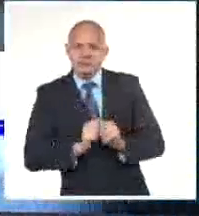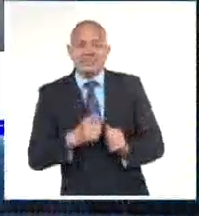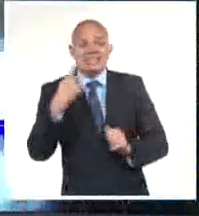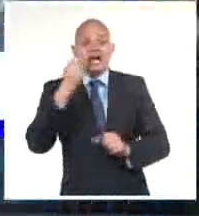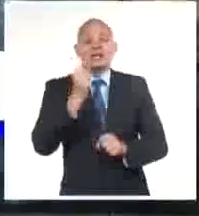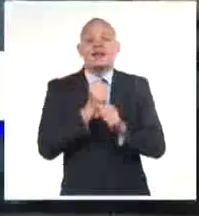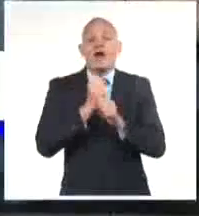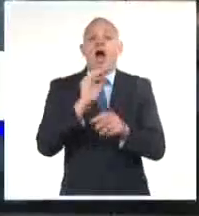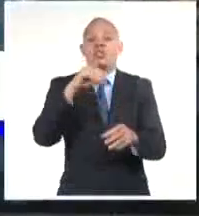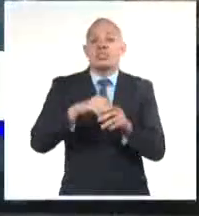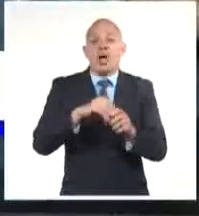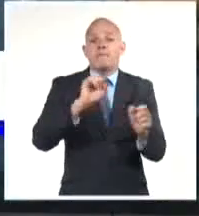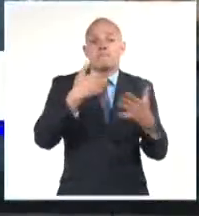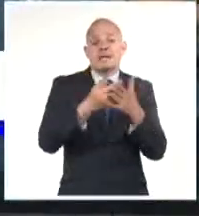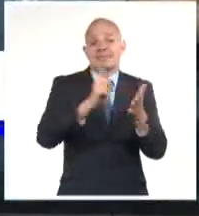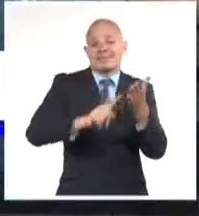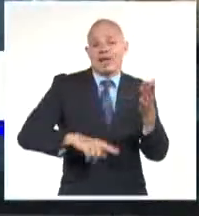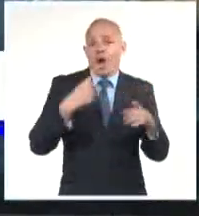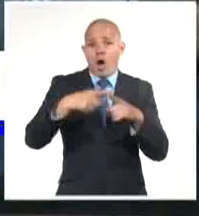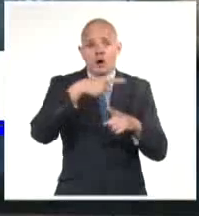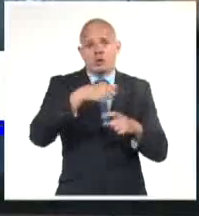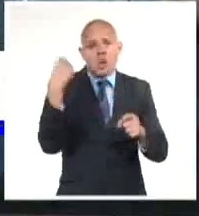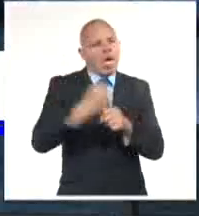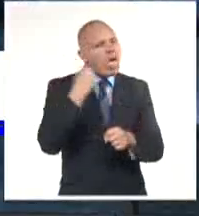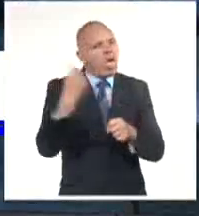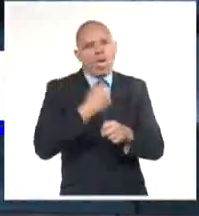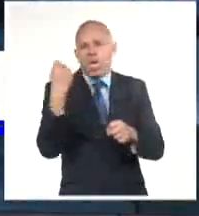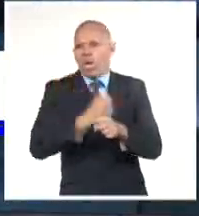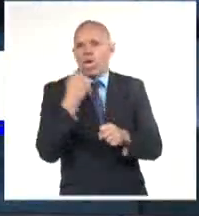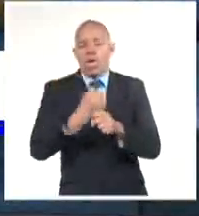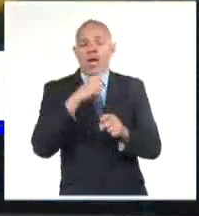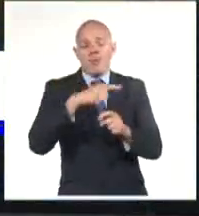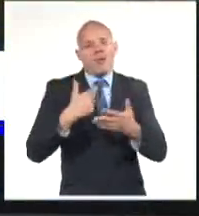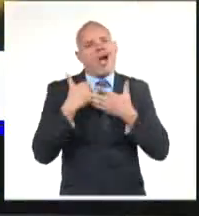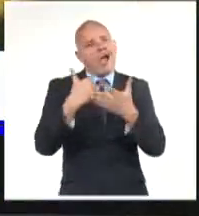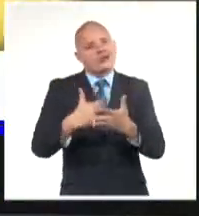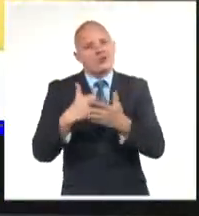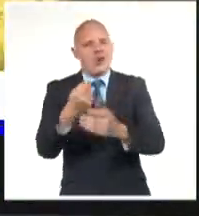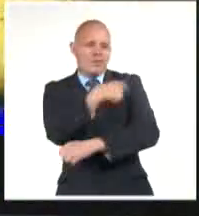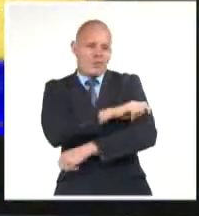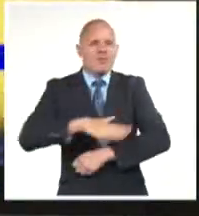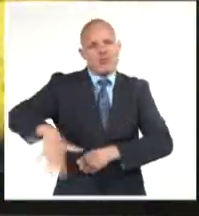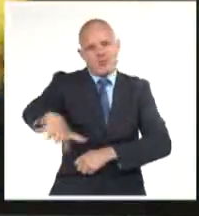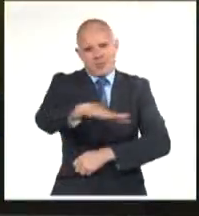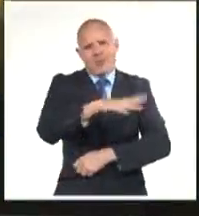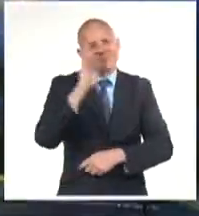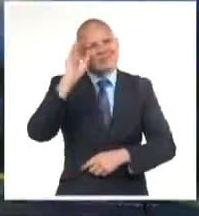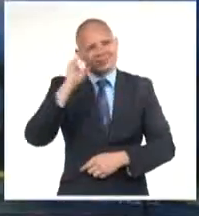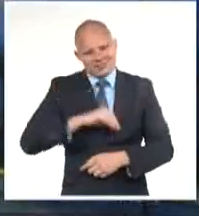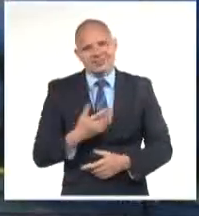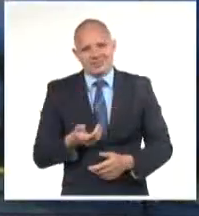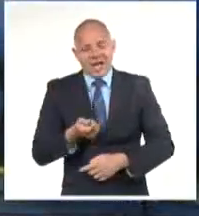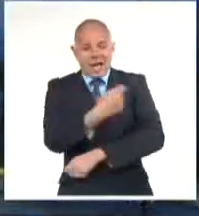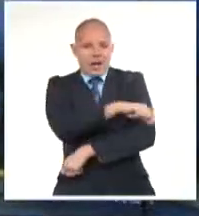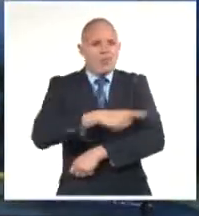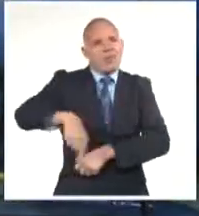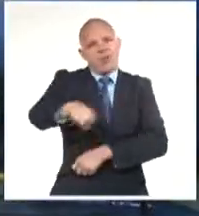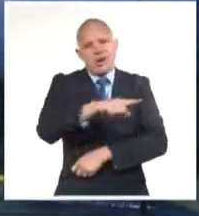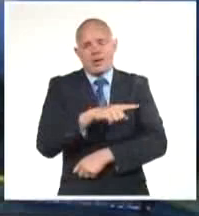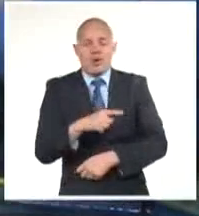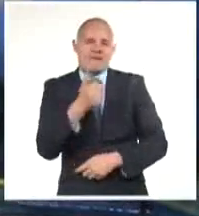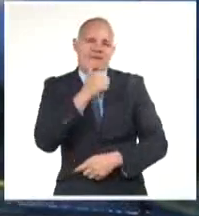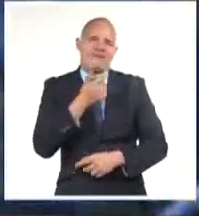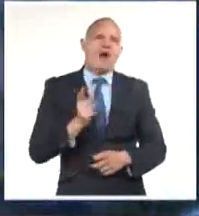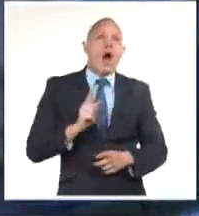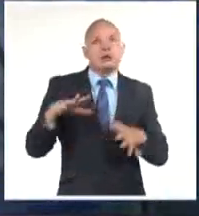sobrehumano para devolver la tranquilidad a los hogares cubanos, donde ciertamente hay que acopiar mucha paciencia para enfrentar las